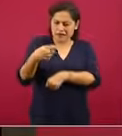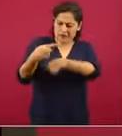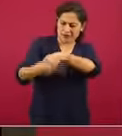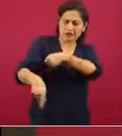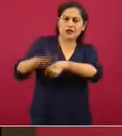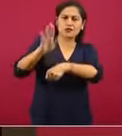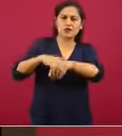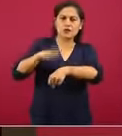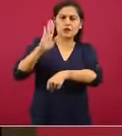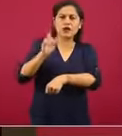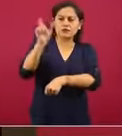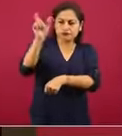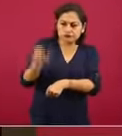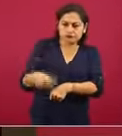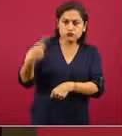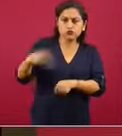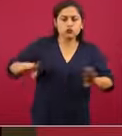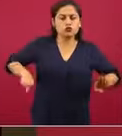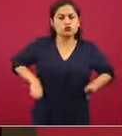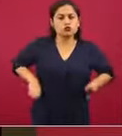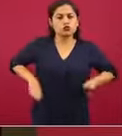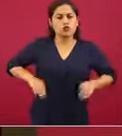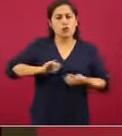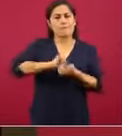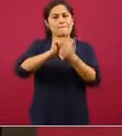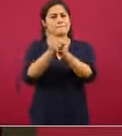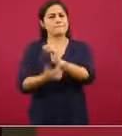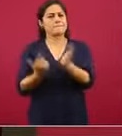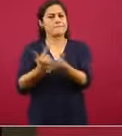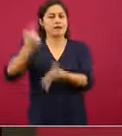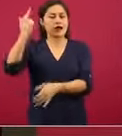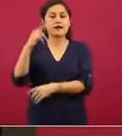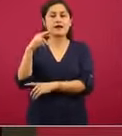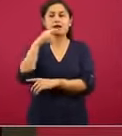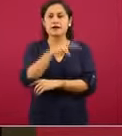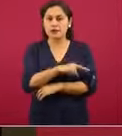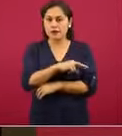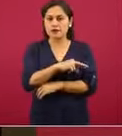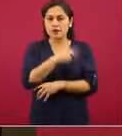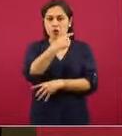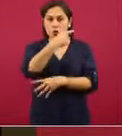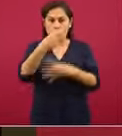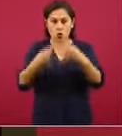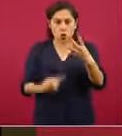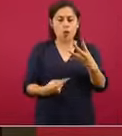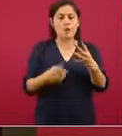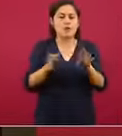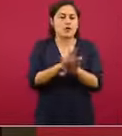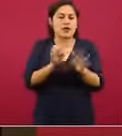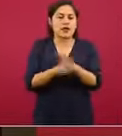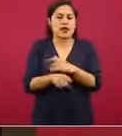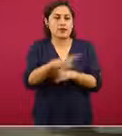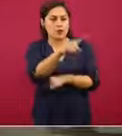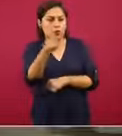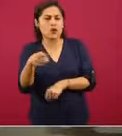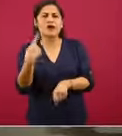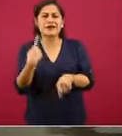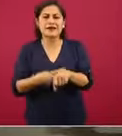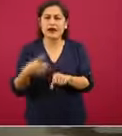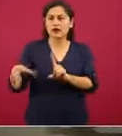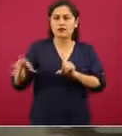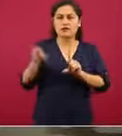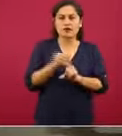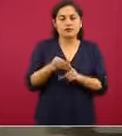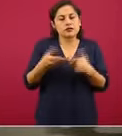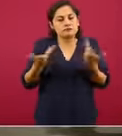complicación. Hay pocos factores que explican quién tiene más riesgo de infectarse, pero lo que sí está muy bien